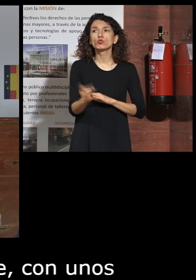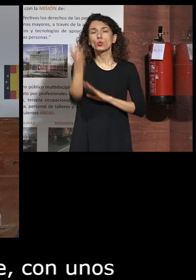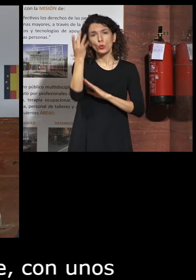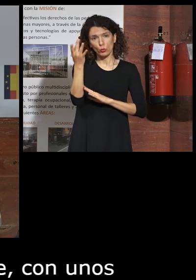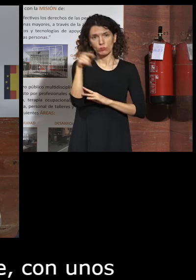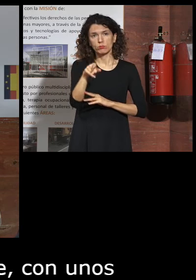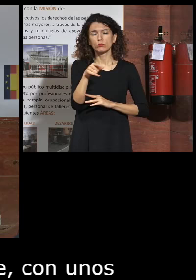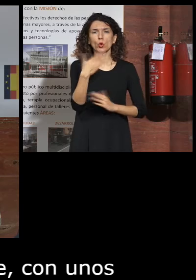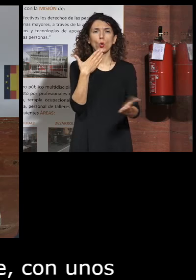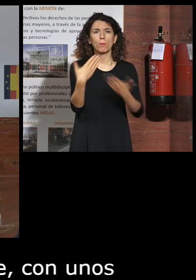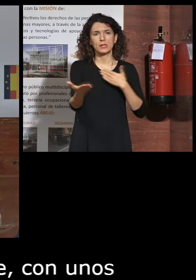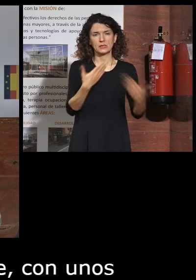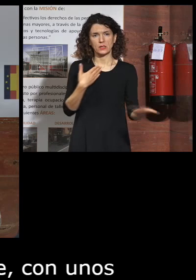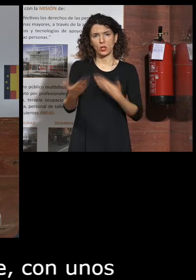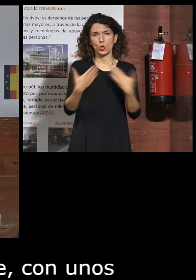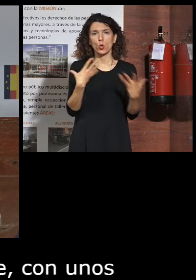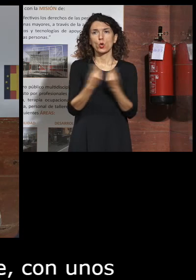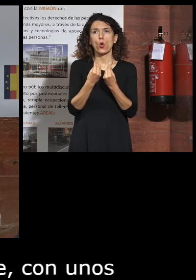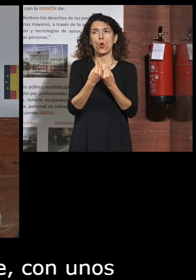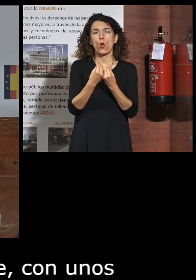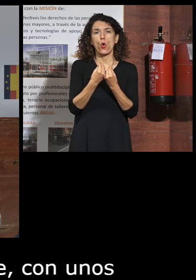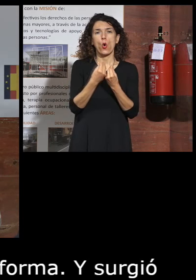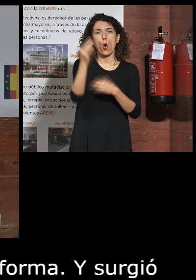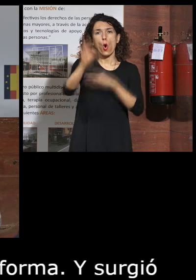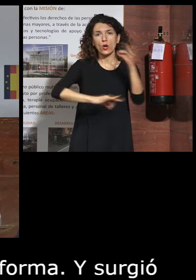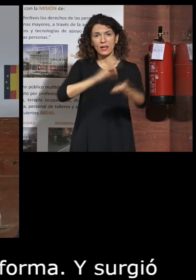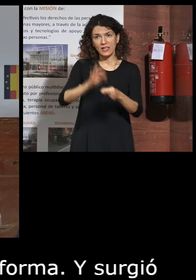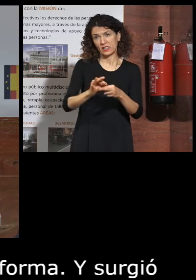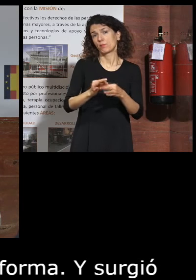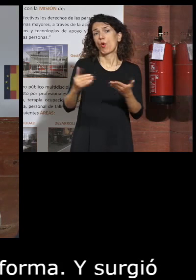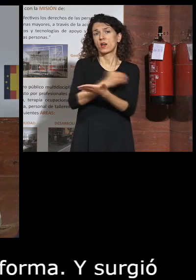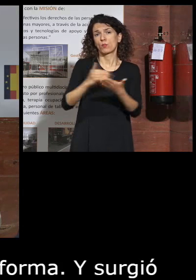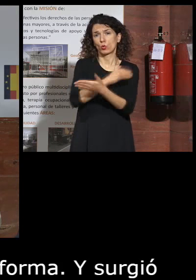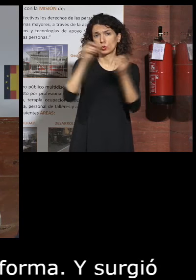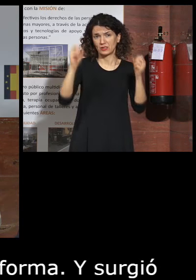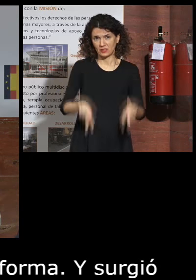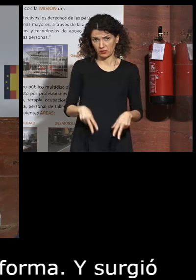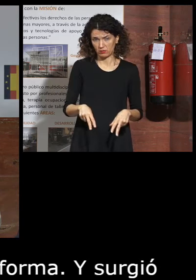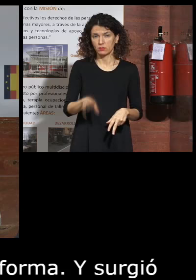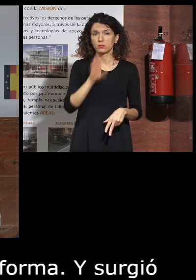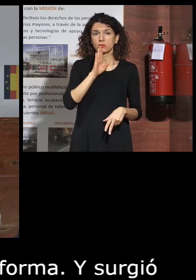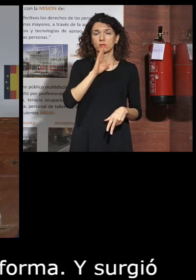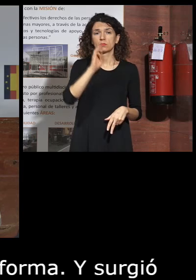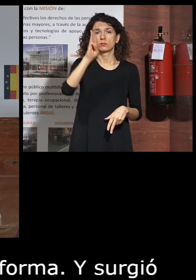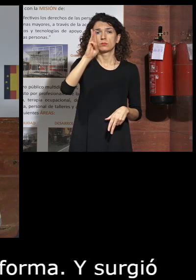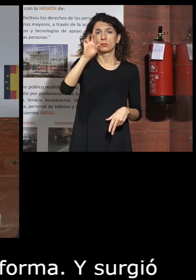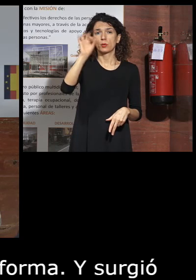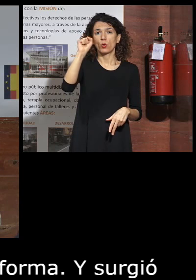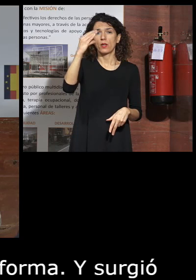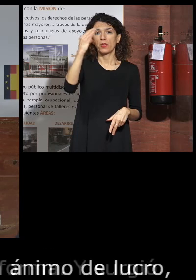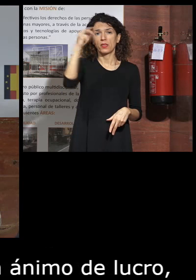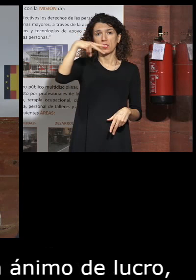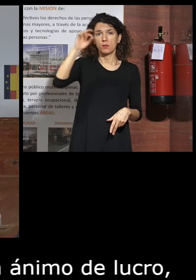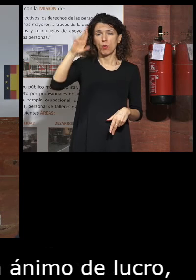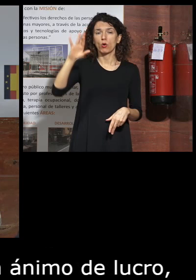conversación con un organismo sin ánimo de lucro que se llama ProAzimut es